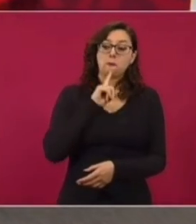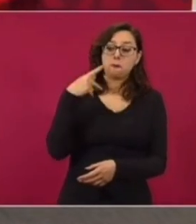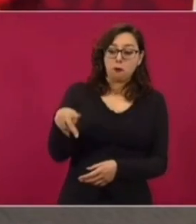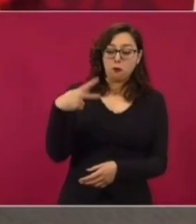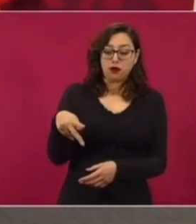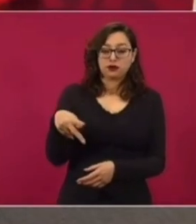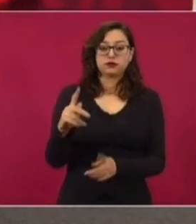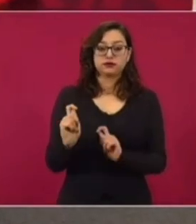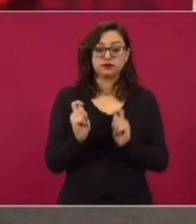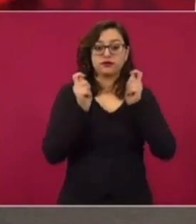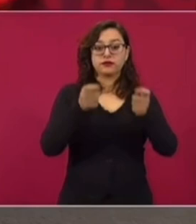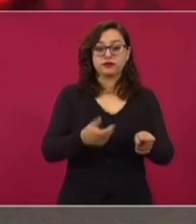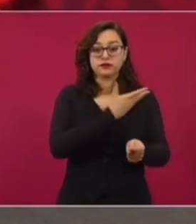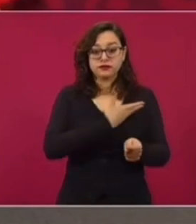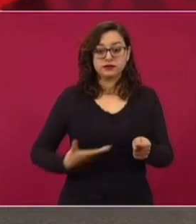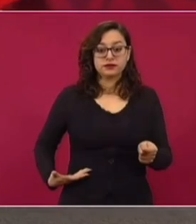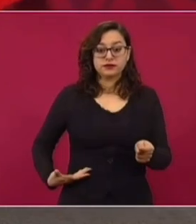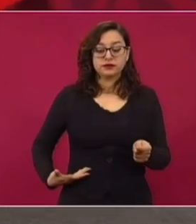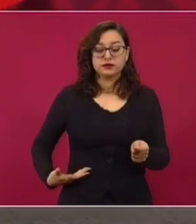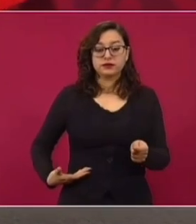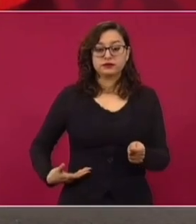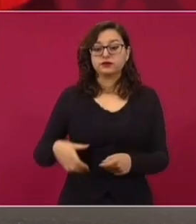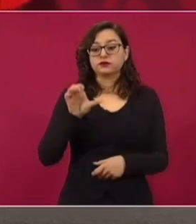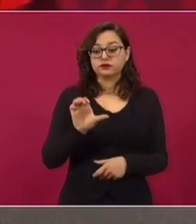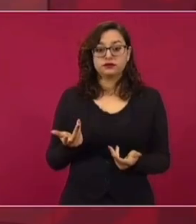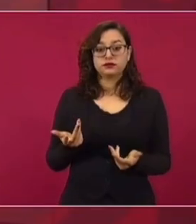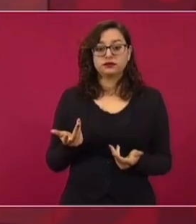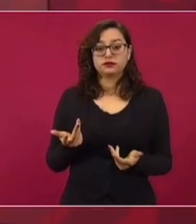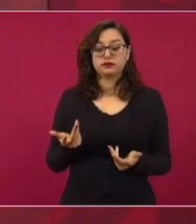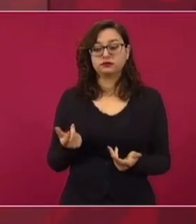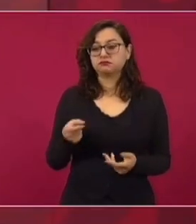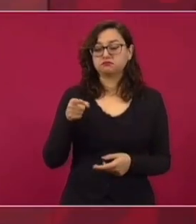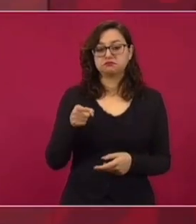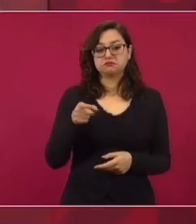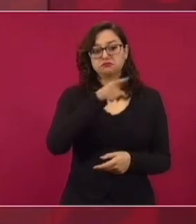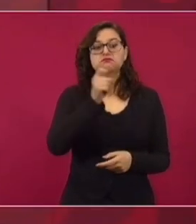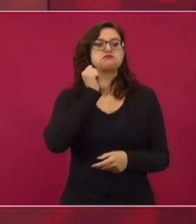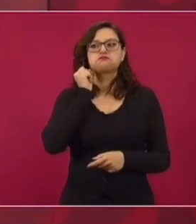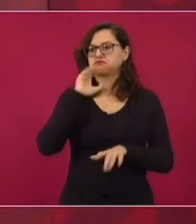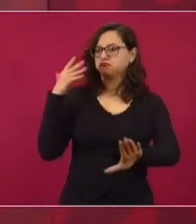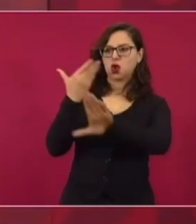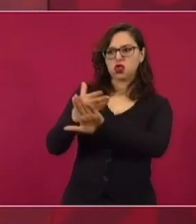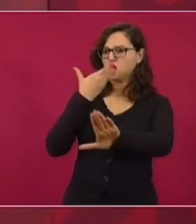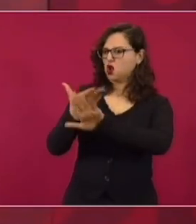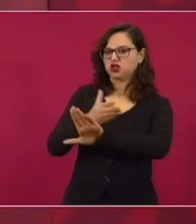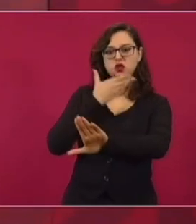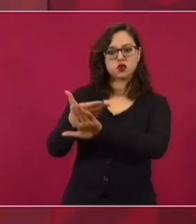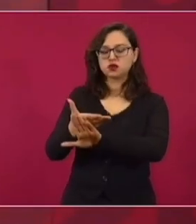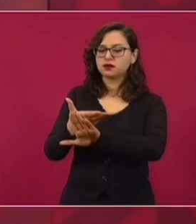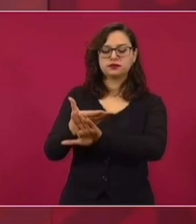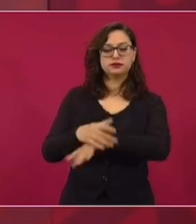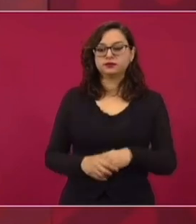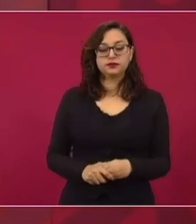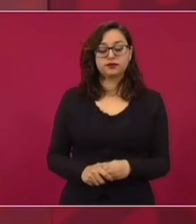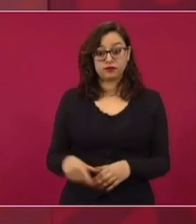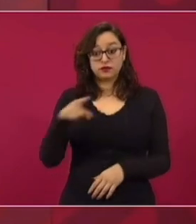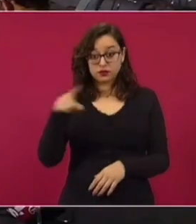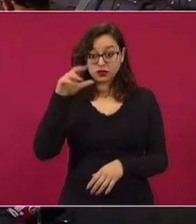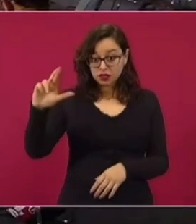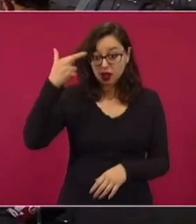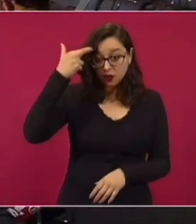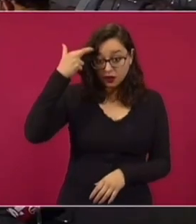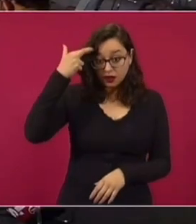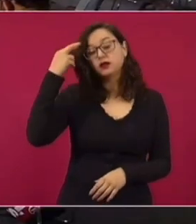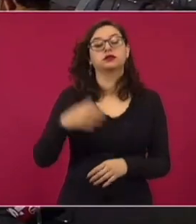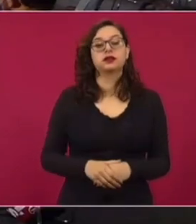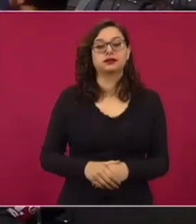presidenta de la Comisión de Derechos Humanos. Este, en el Senado, una campaña en contra. No sé si se acuerdan ustedes